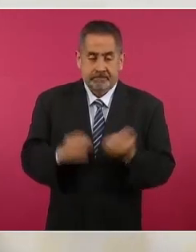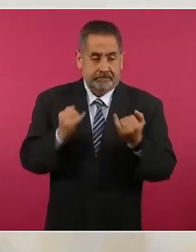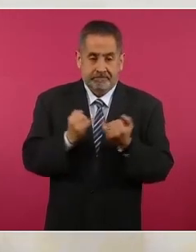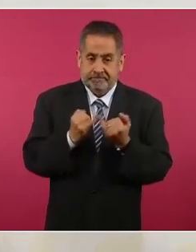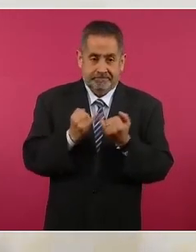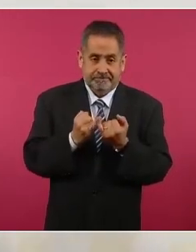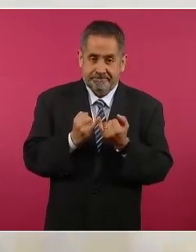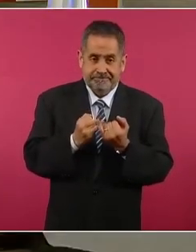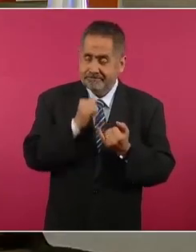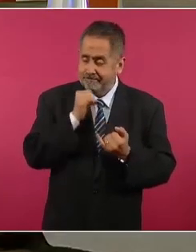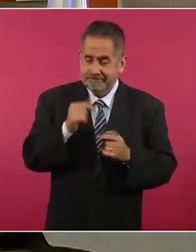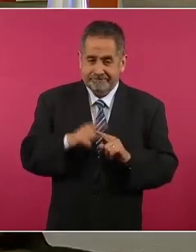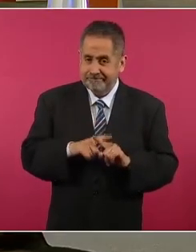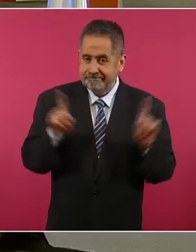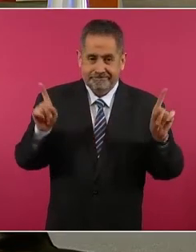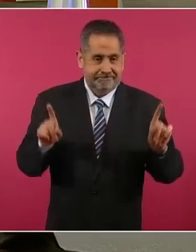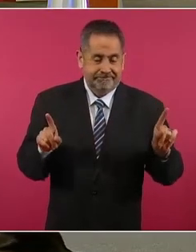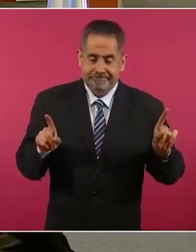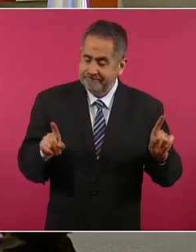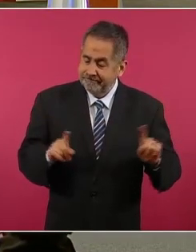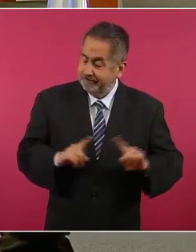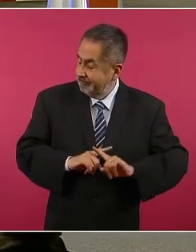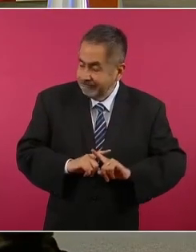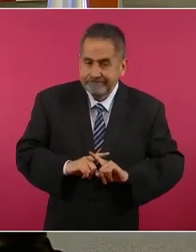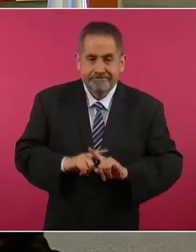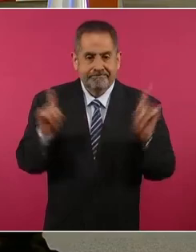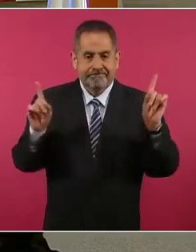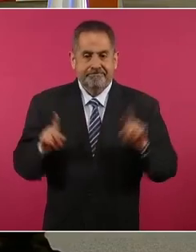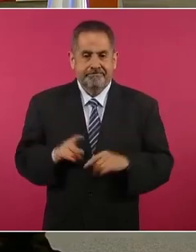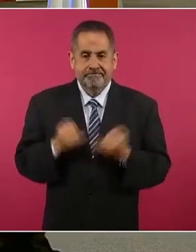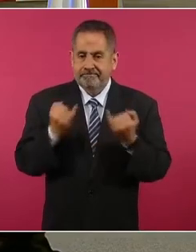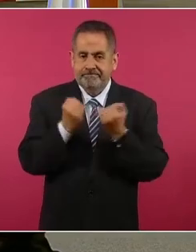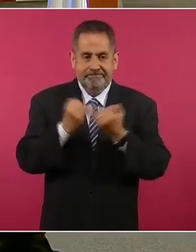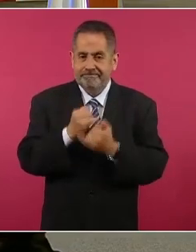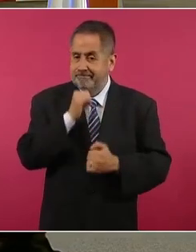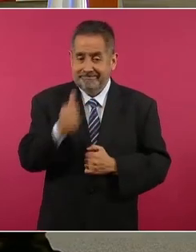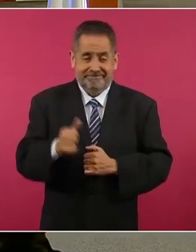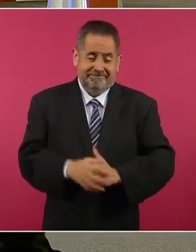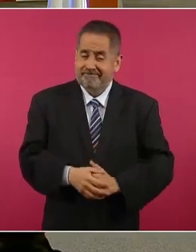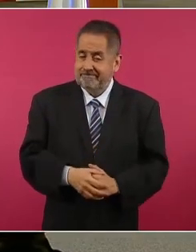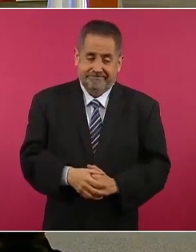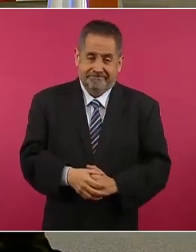lo mismo, no somos iguales,